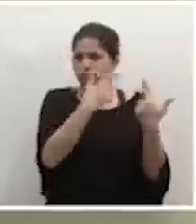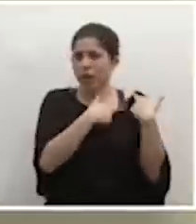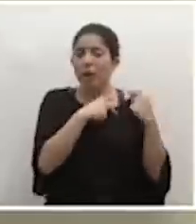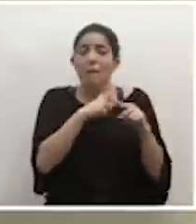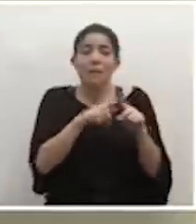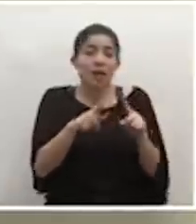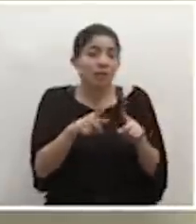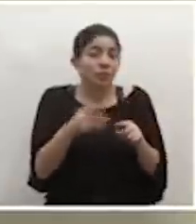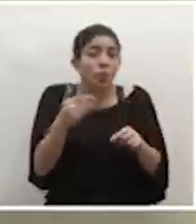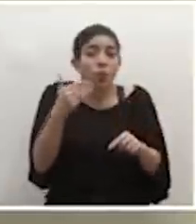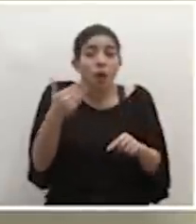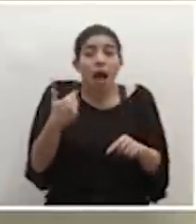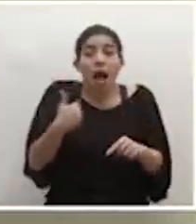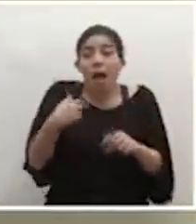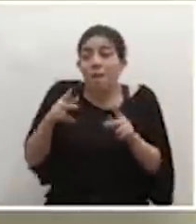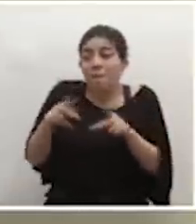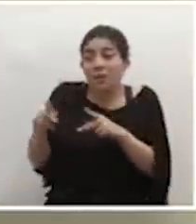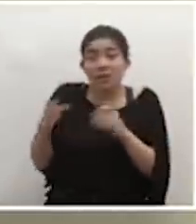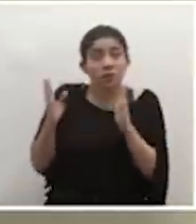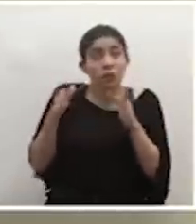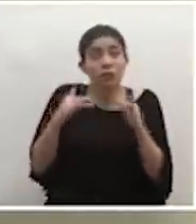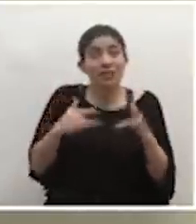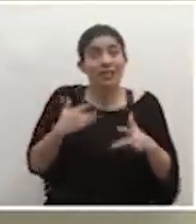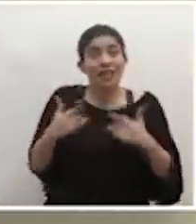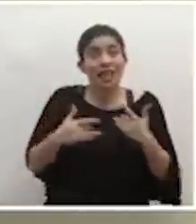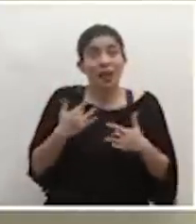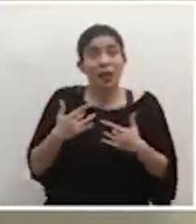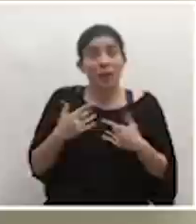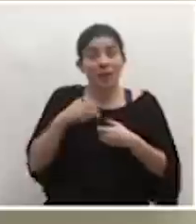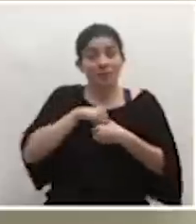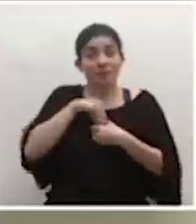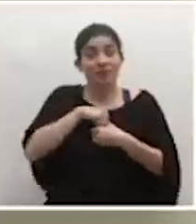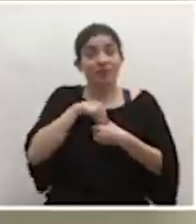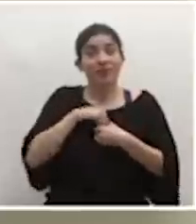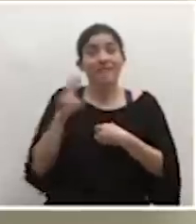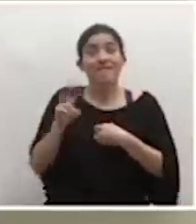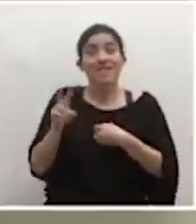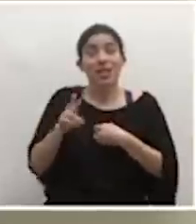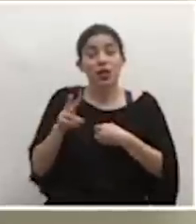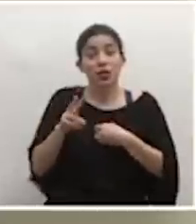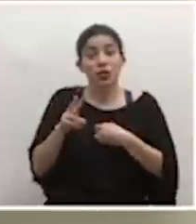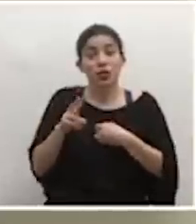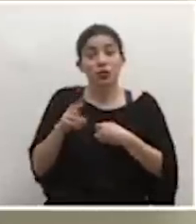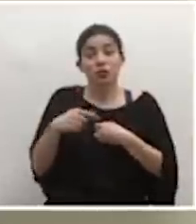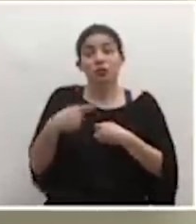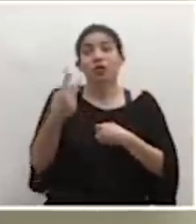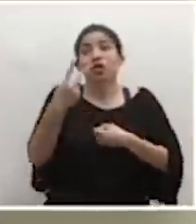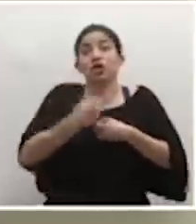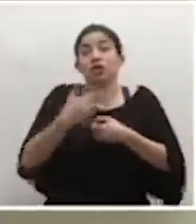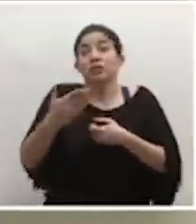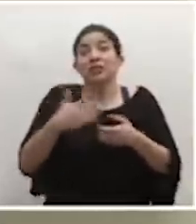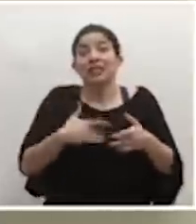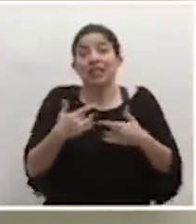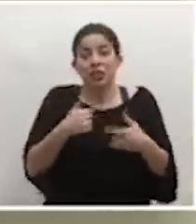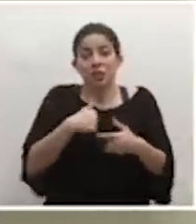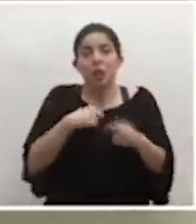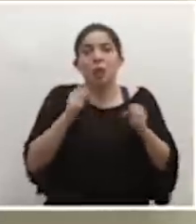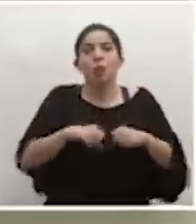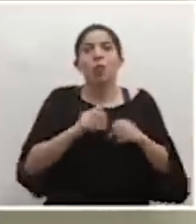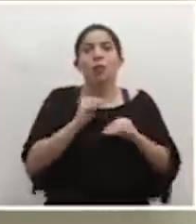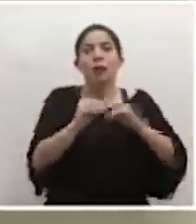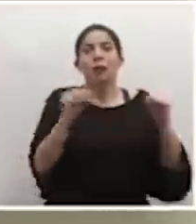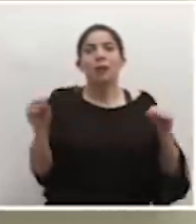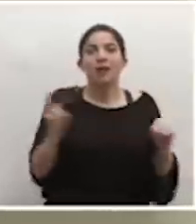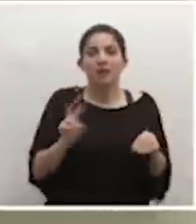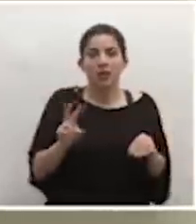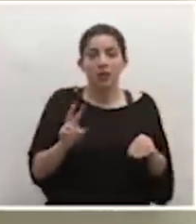definitivamente cuando tenemos personas sin síntomas que están en el periodo previo de incubación, dos días antes de que ya tengan síntomas, puede estarse transmitiendo el virus